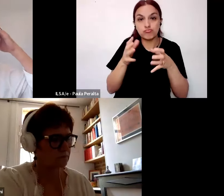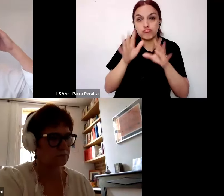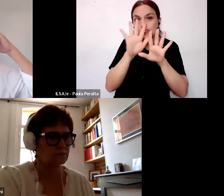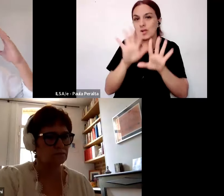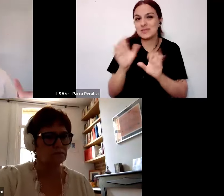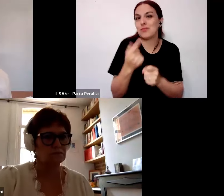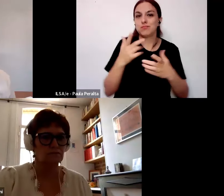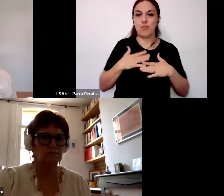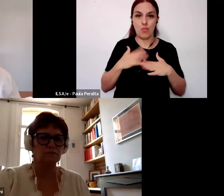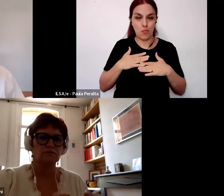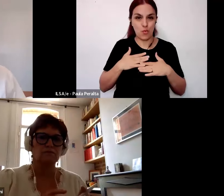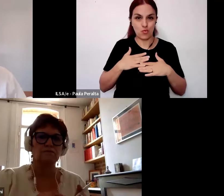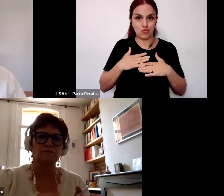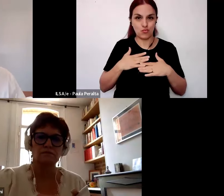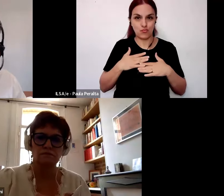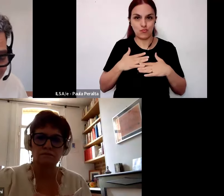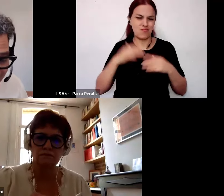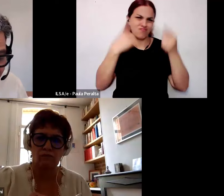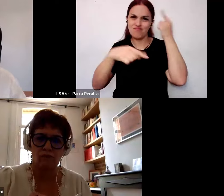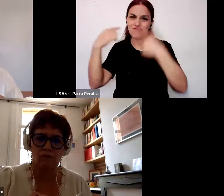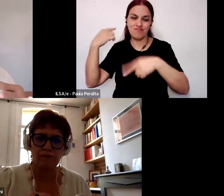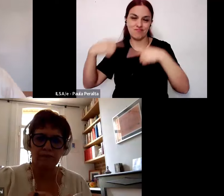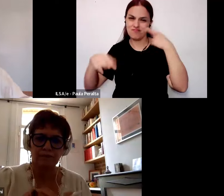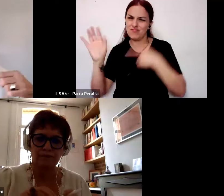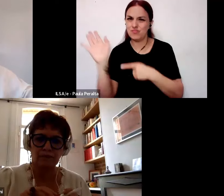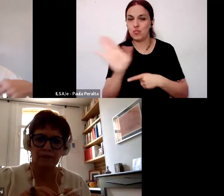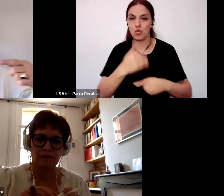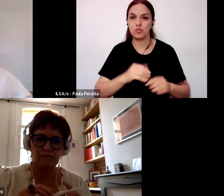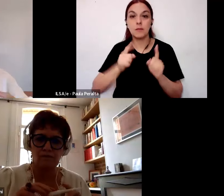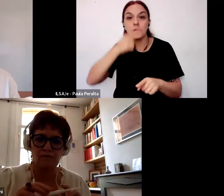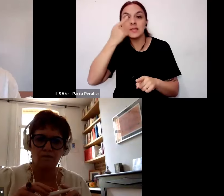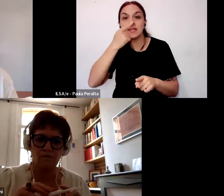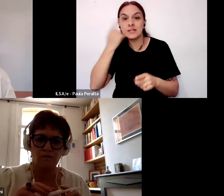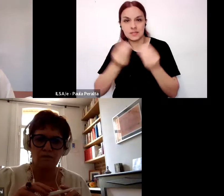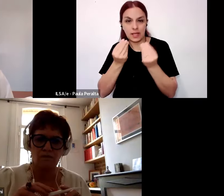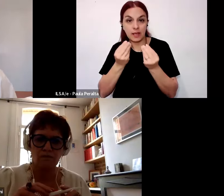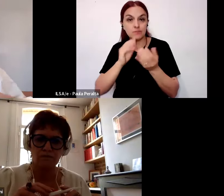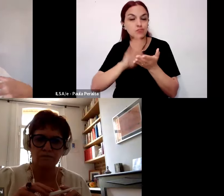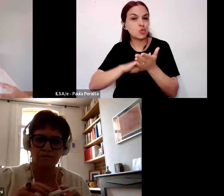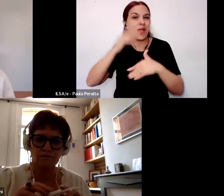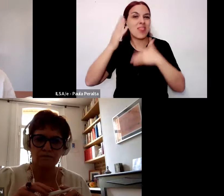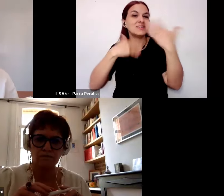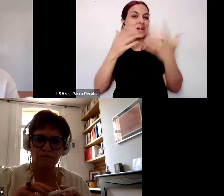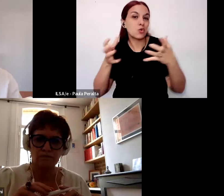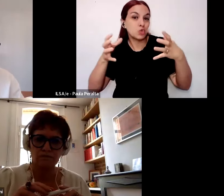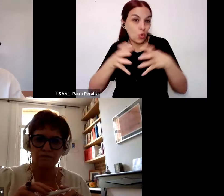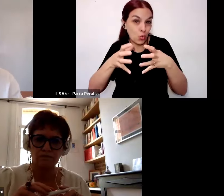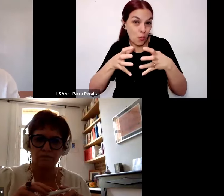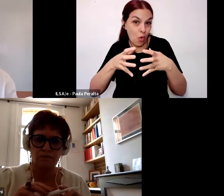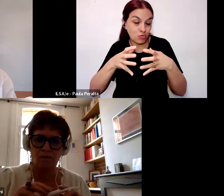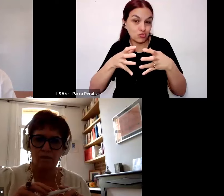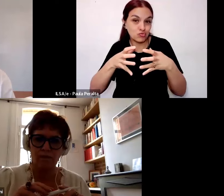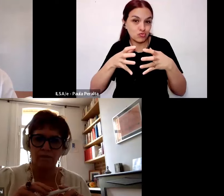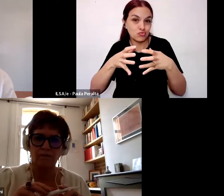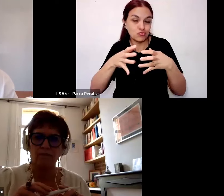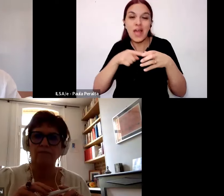Muy heterogéneos Lo interesante es que en el desarrollo de este movimiento se